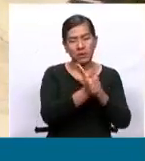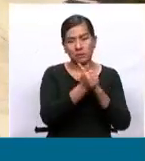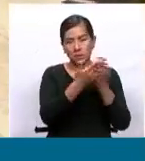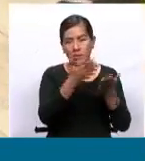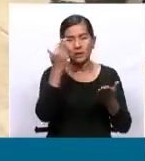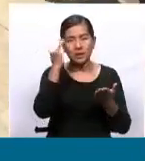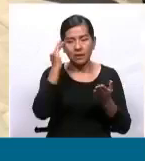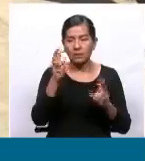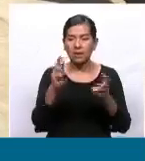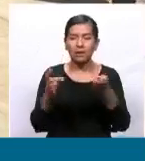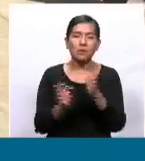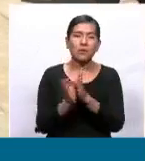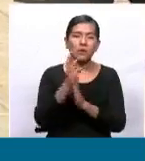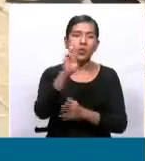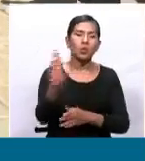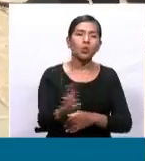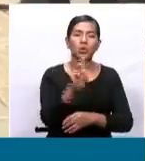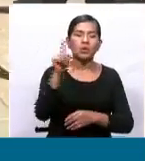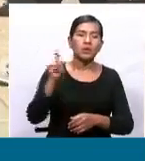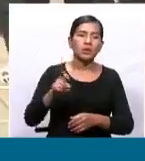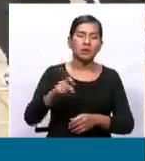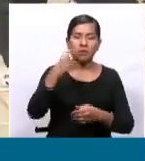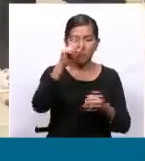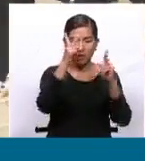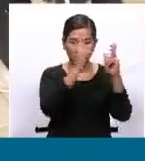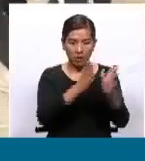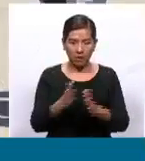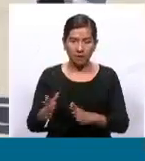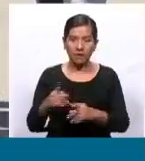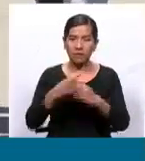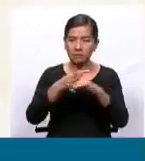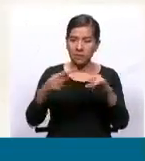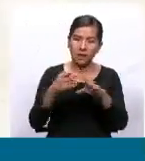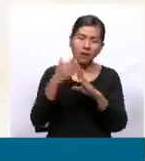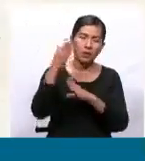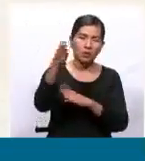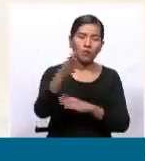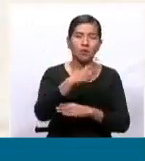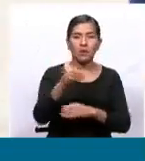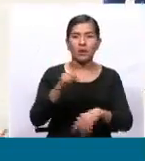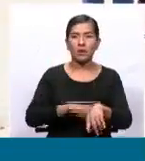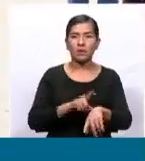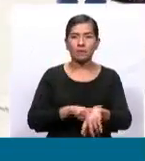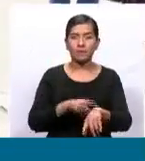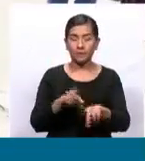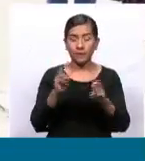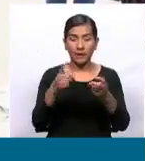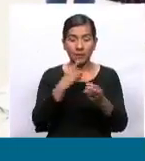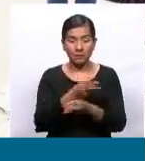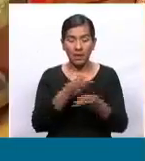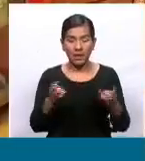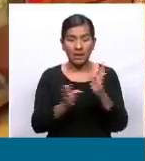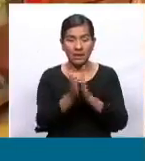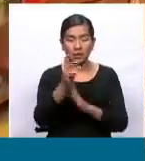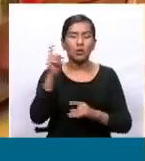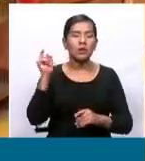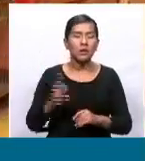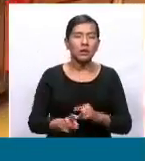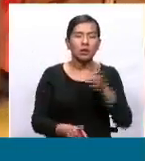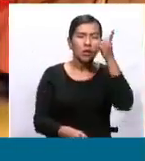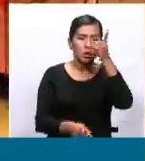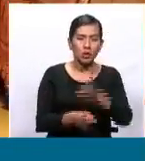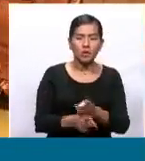muy bien que el censo es un instrumento de planificación de mediano y largo plazo. Por tanto, al ser un instrumento necesita herramientas